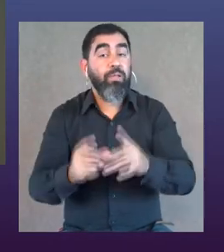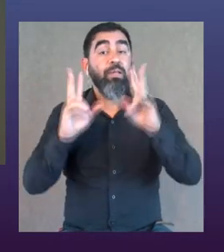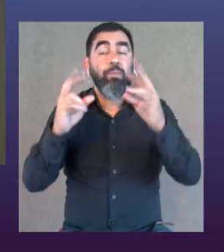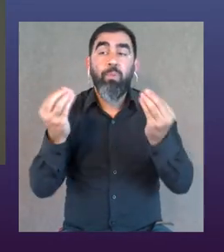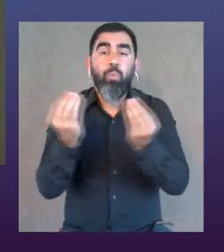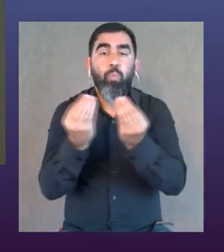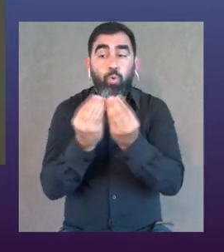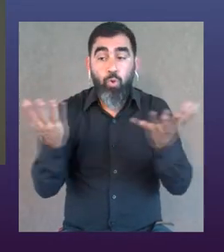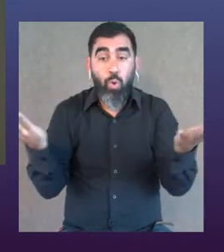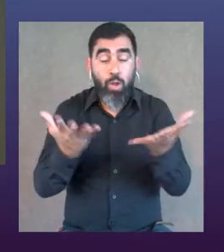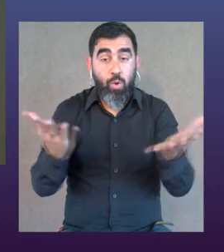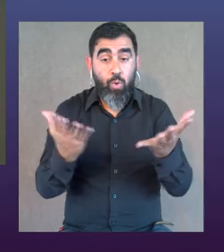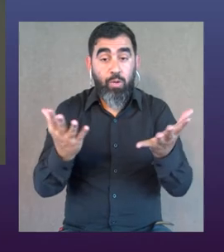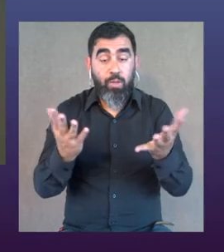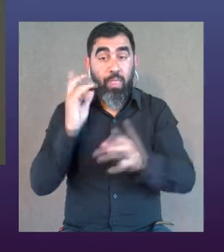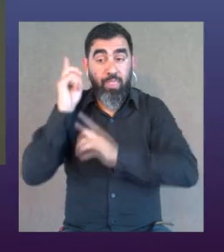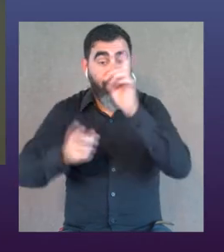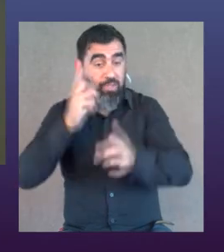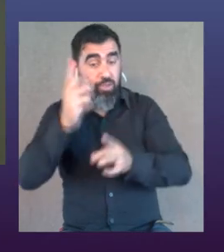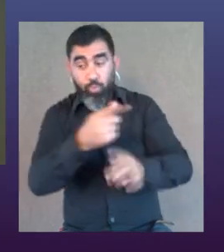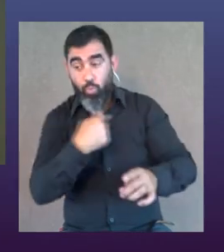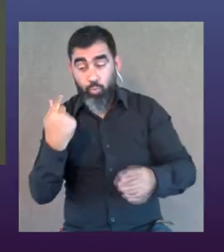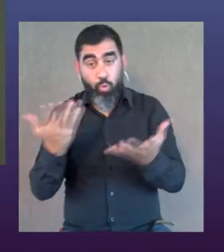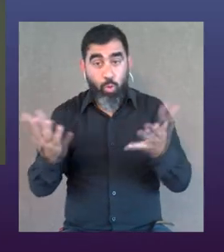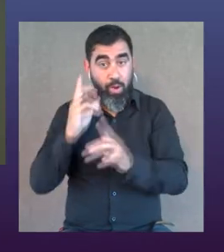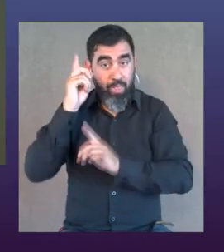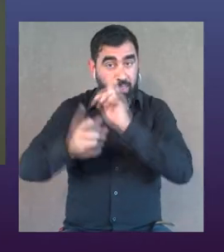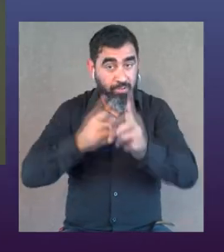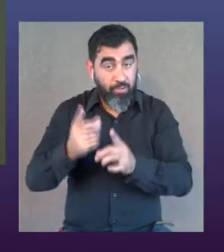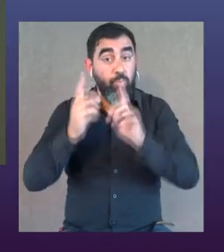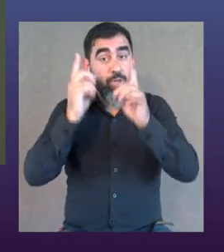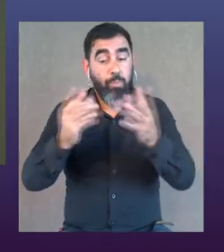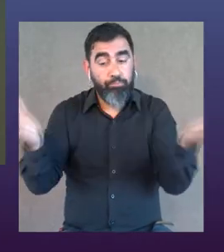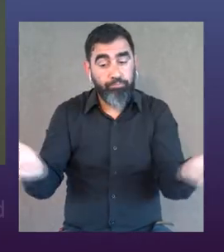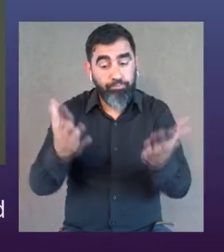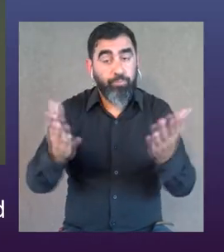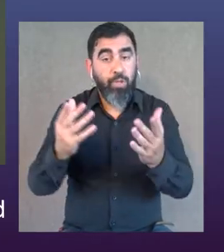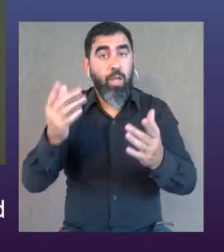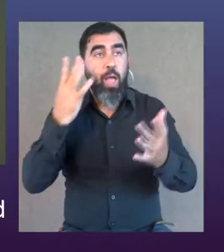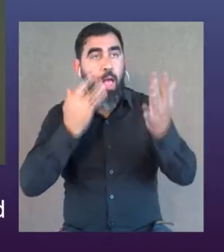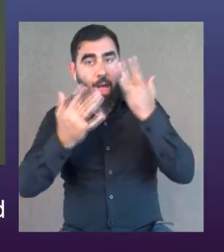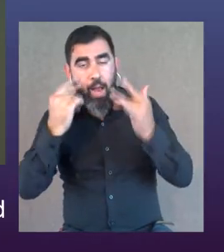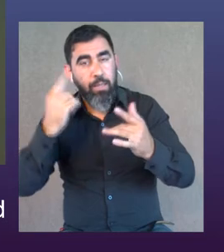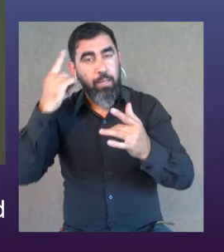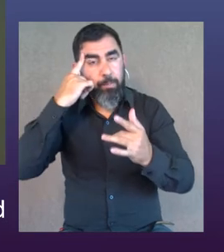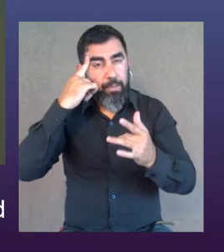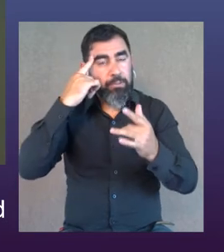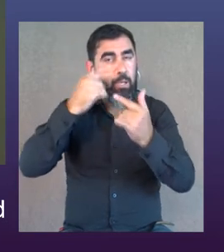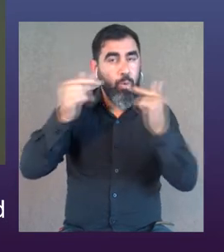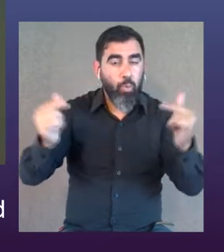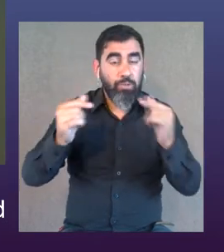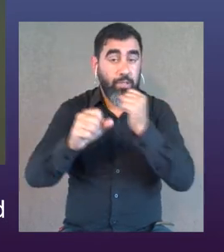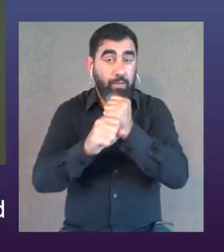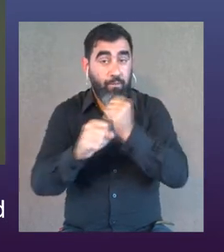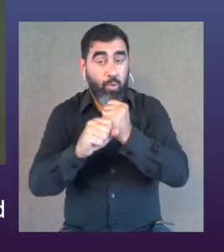responde a que muchos de los que hoy somos decisores y tomadores de decisión, y estamos generando espectáculos, estamos